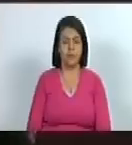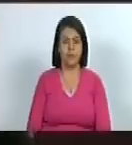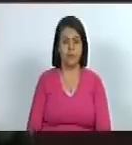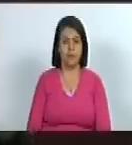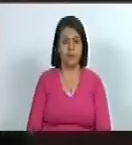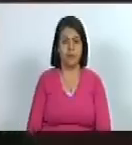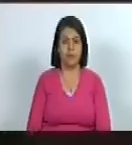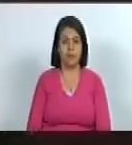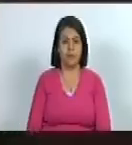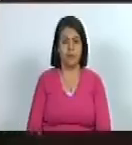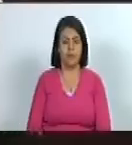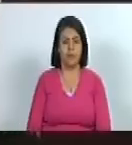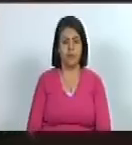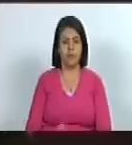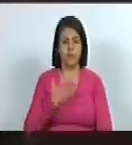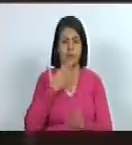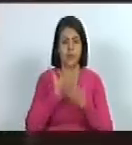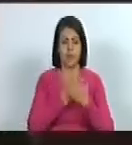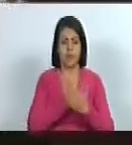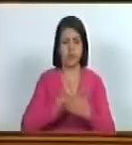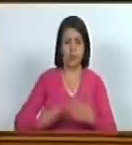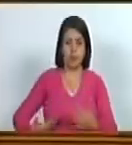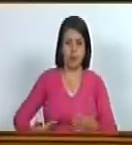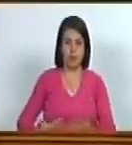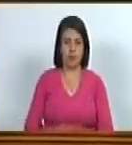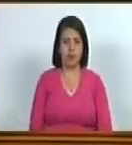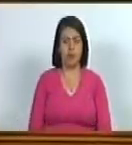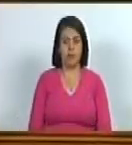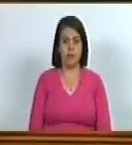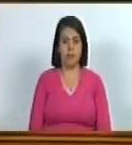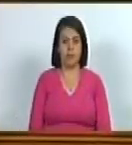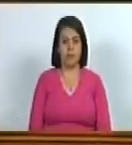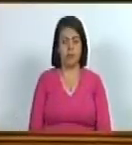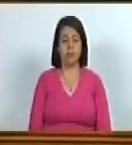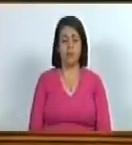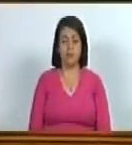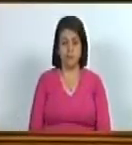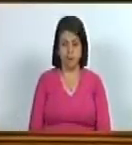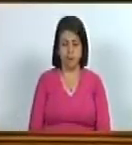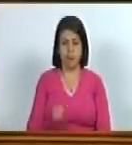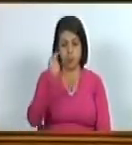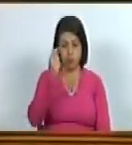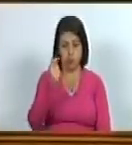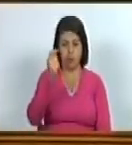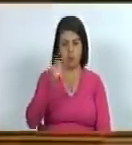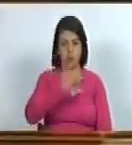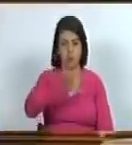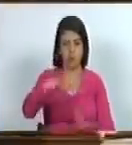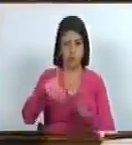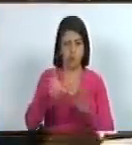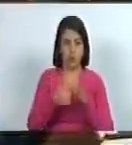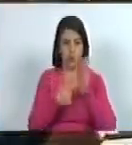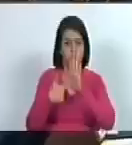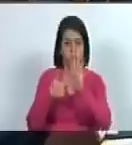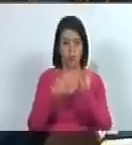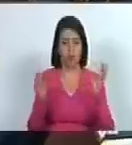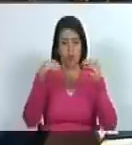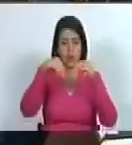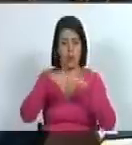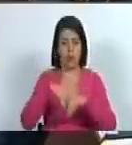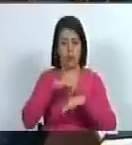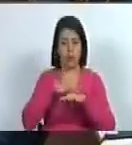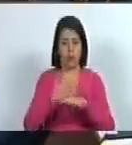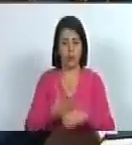muchísimas gracias señor presidente muchísimas gracias querida diputada por la presentación del acuerdo